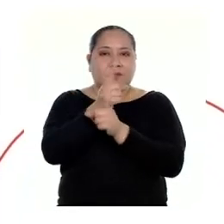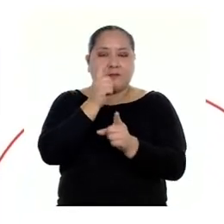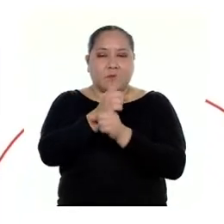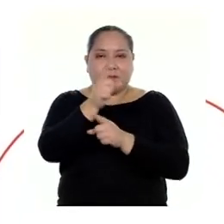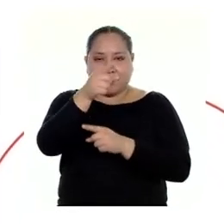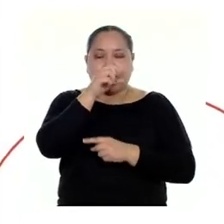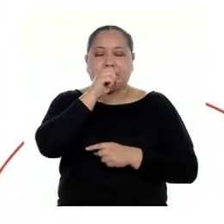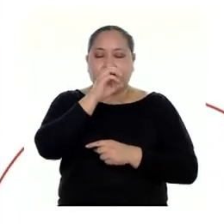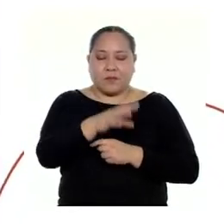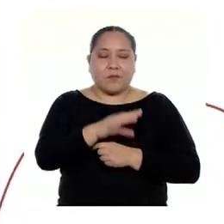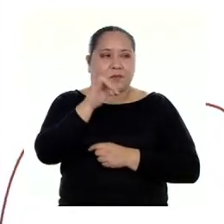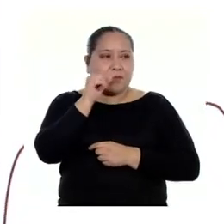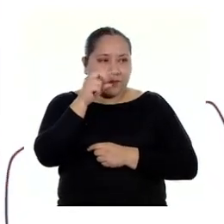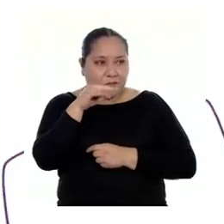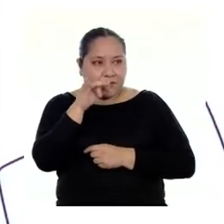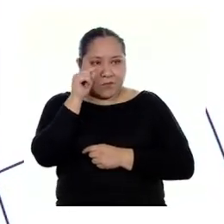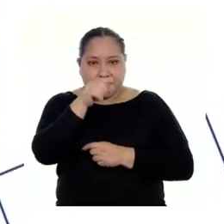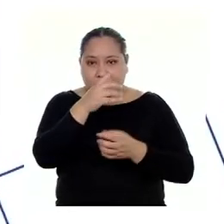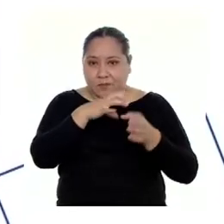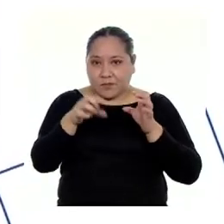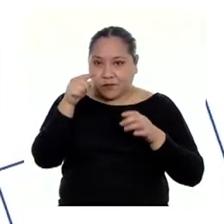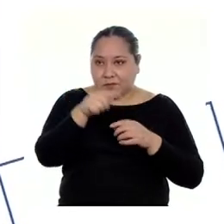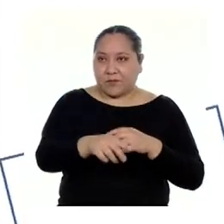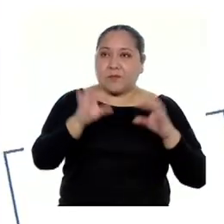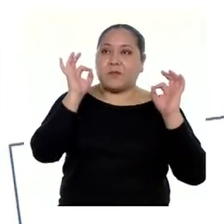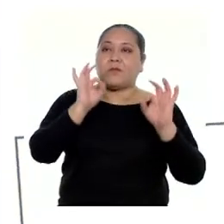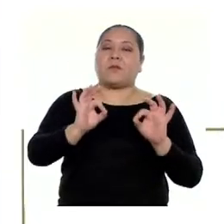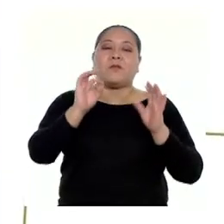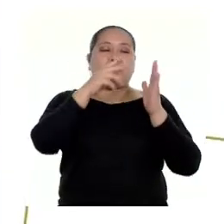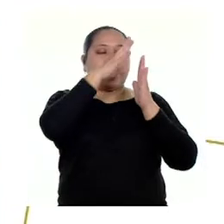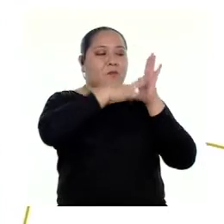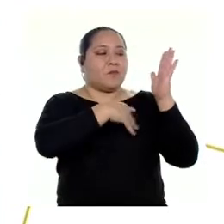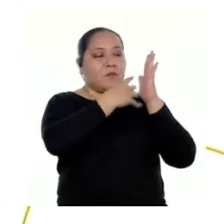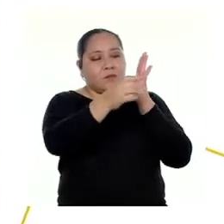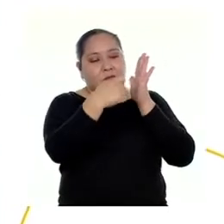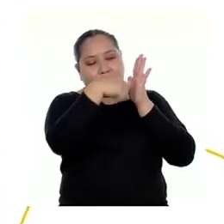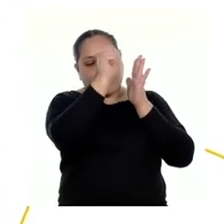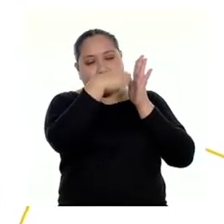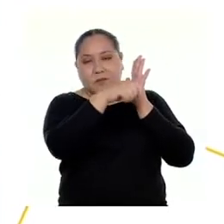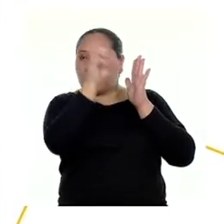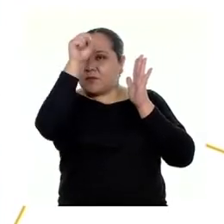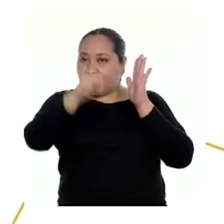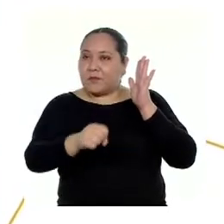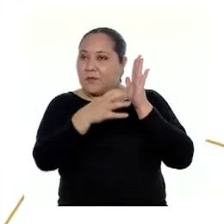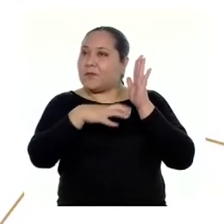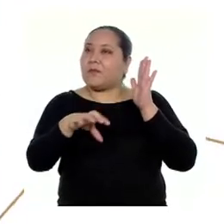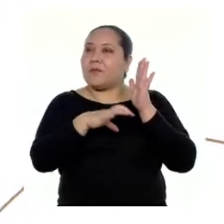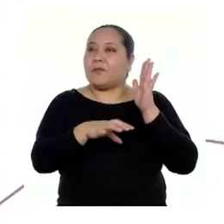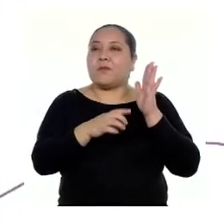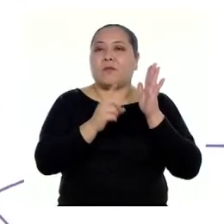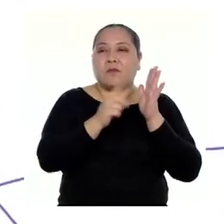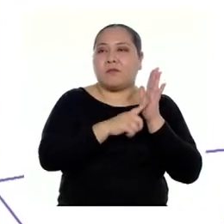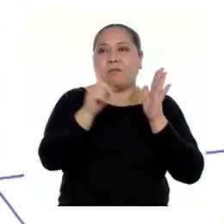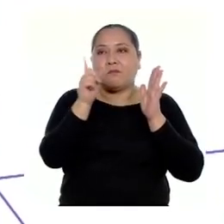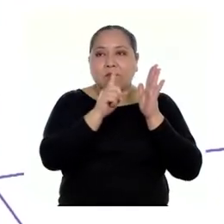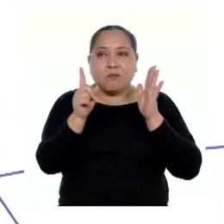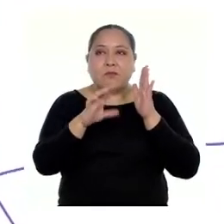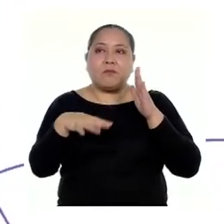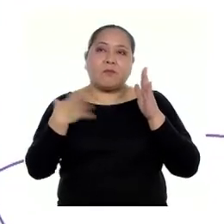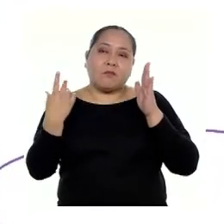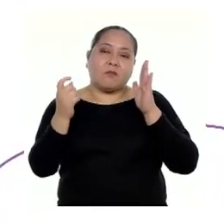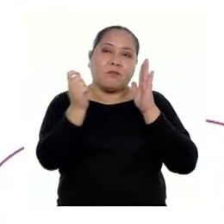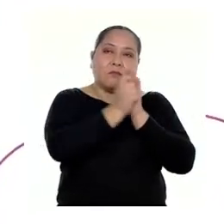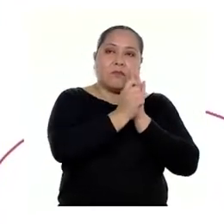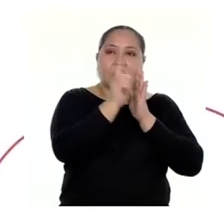dices, Yanira. Si hiciste algo así, puedes marcar que lo hiciste completamente. En el caso de que no, puedes